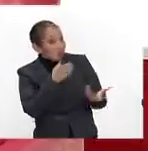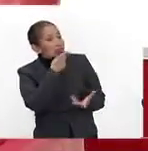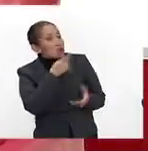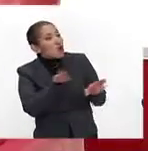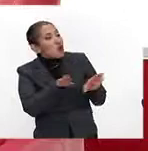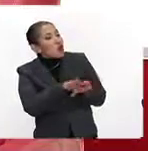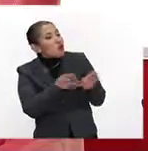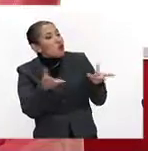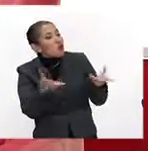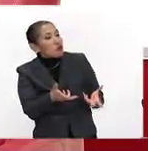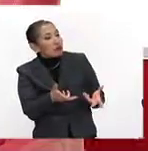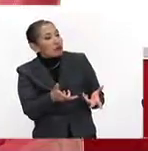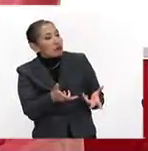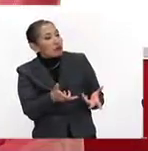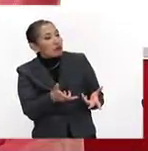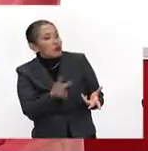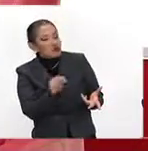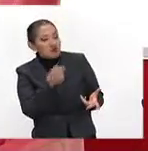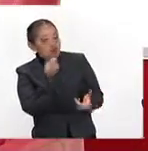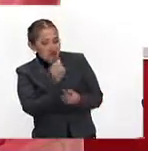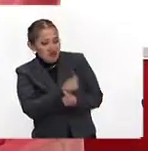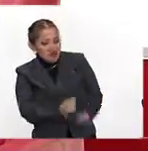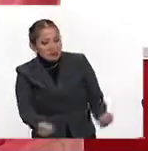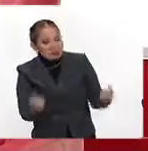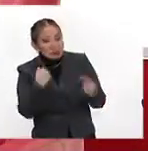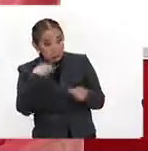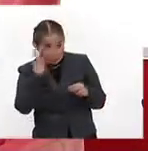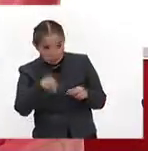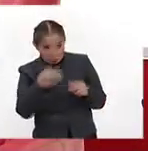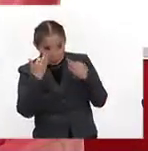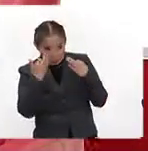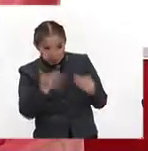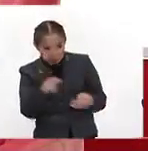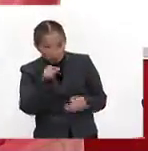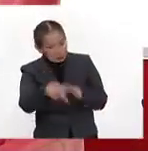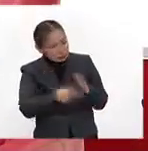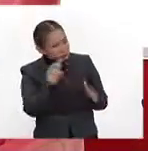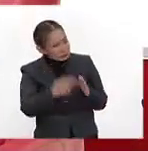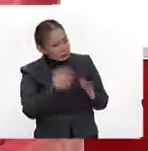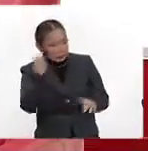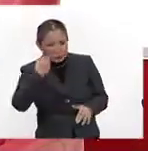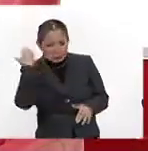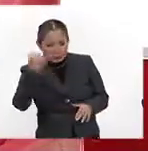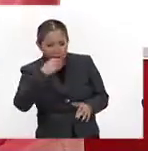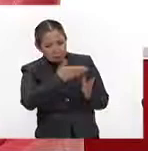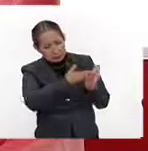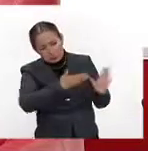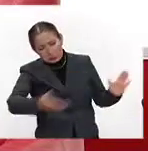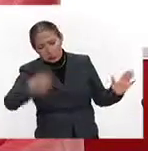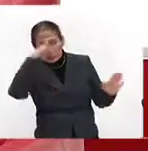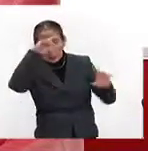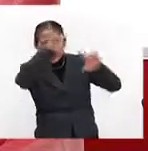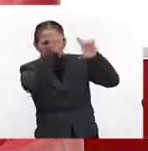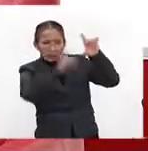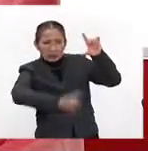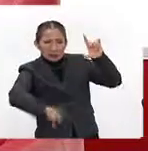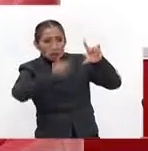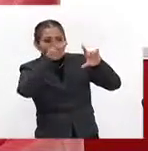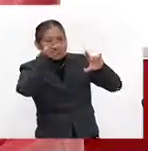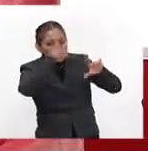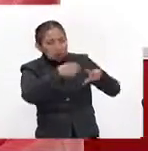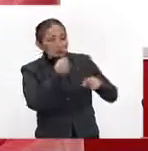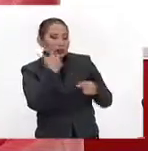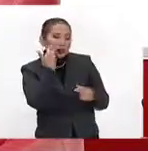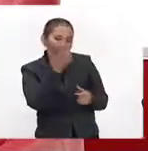dime cómo lo hago. Porque no es que los niños, y a mí me consta, he dado muchísimas conferencias a lo largo y ancho del país y realmente